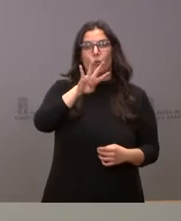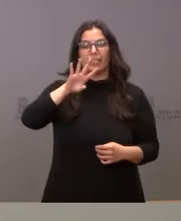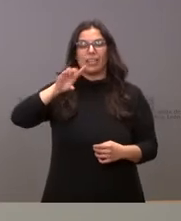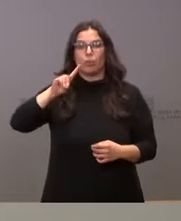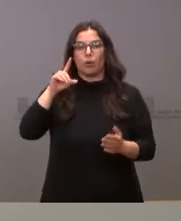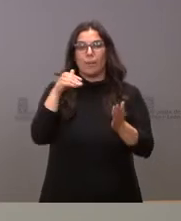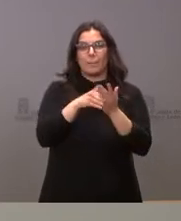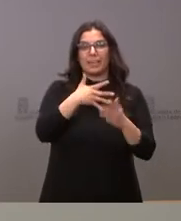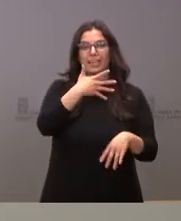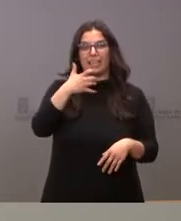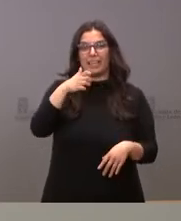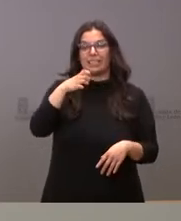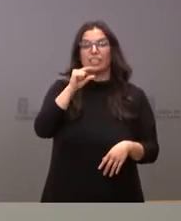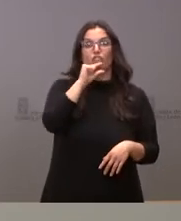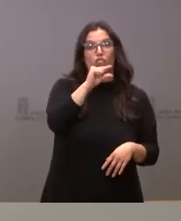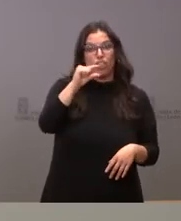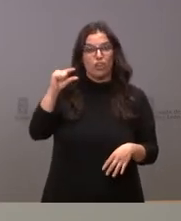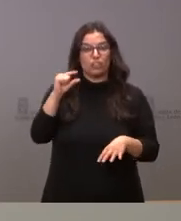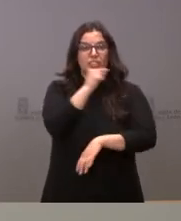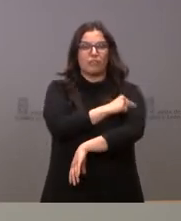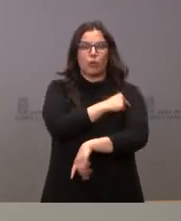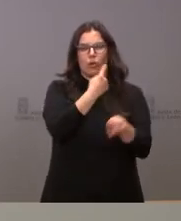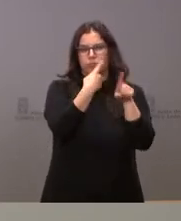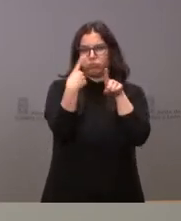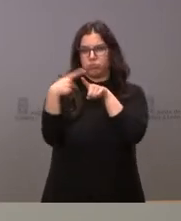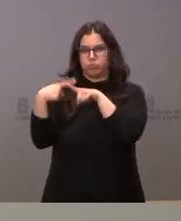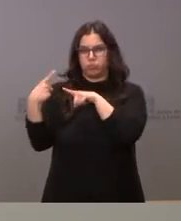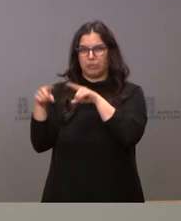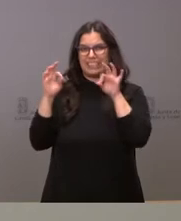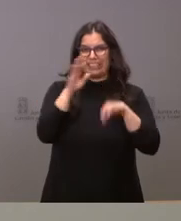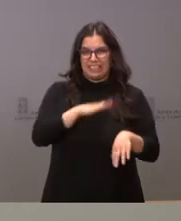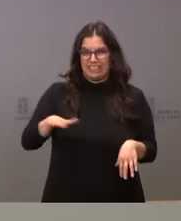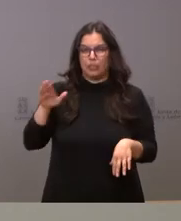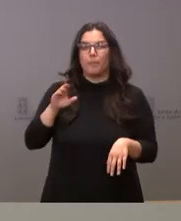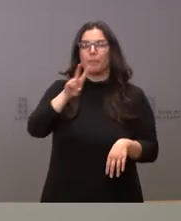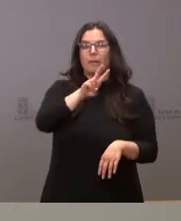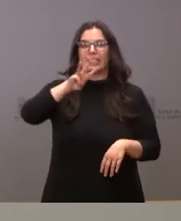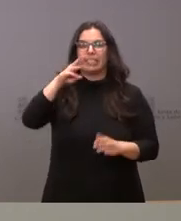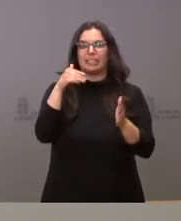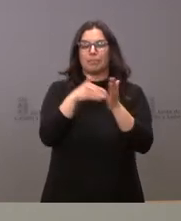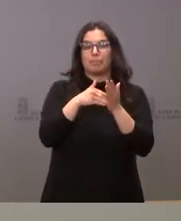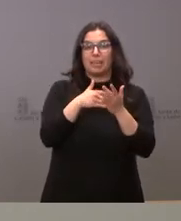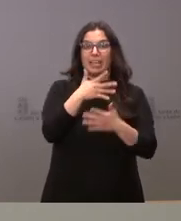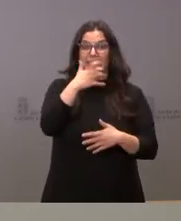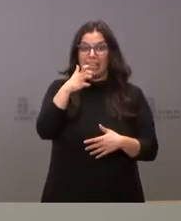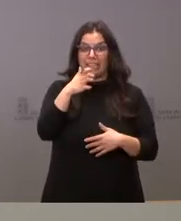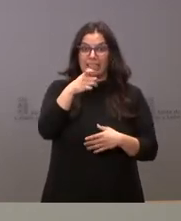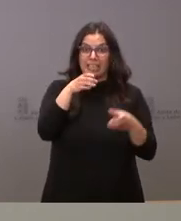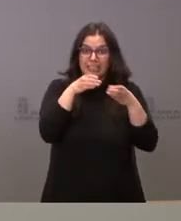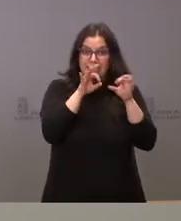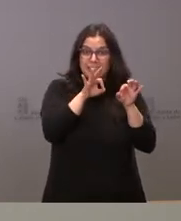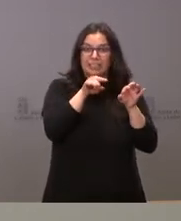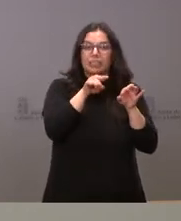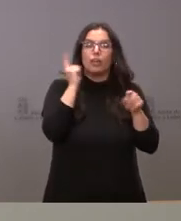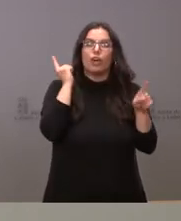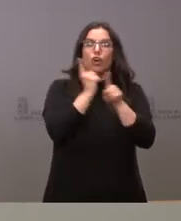.500 dosis de las distintas vacunas. 23.500 de esas dosis de vacuna son